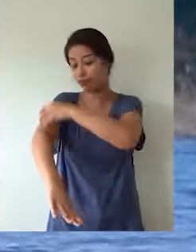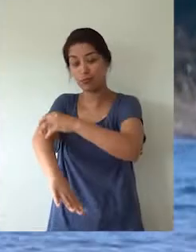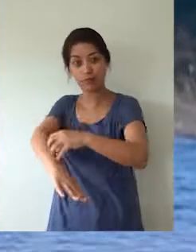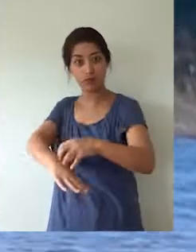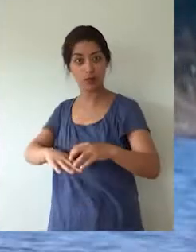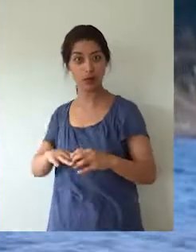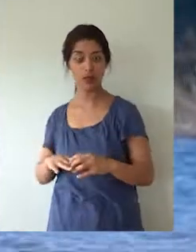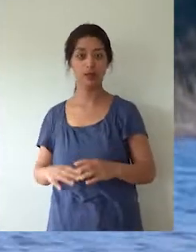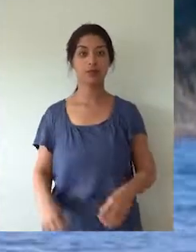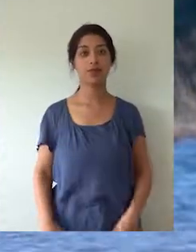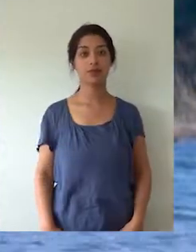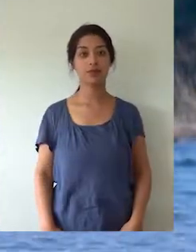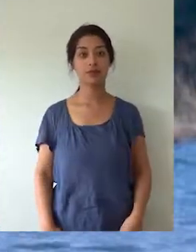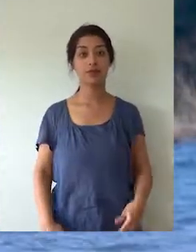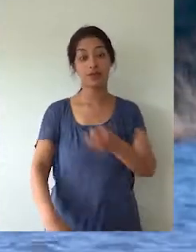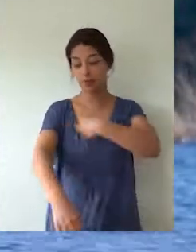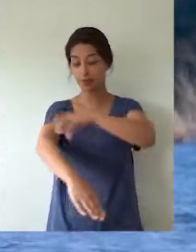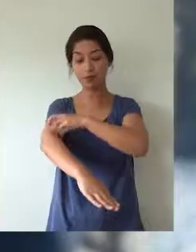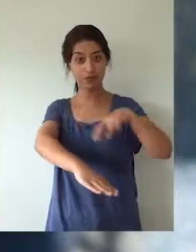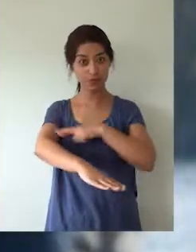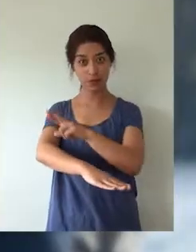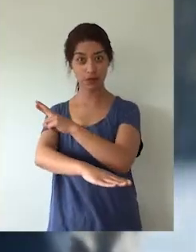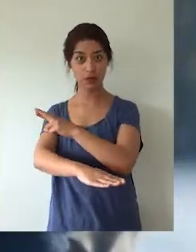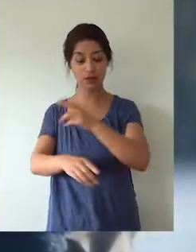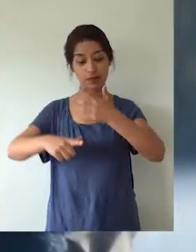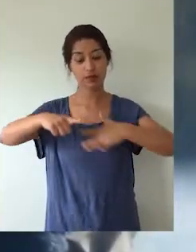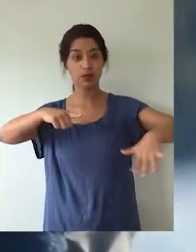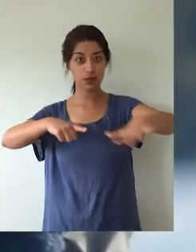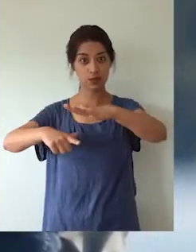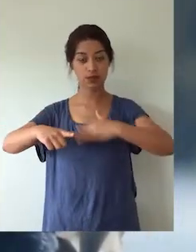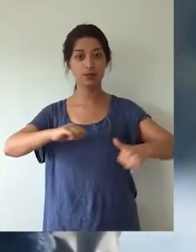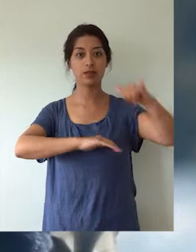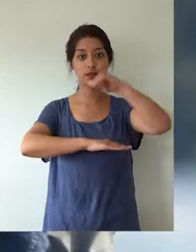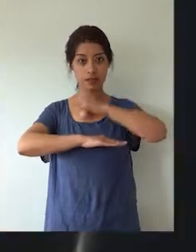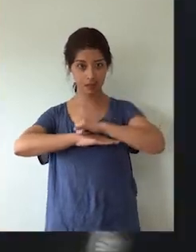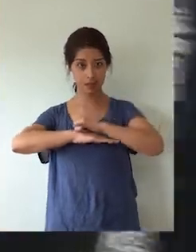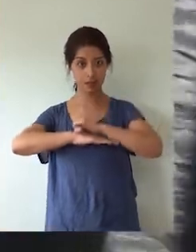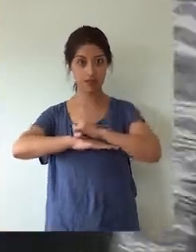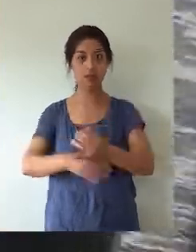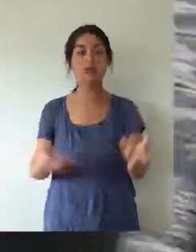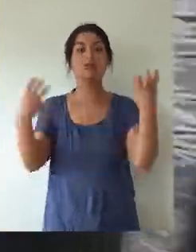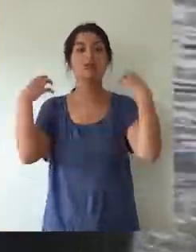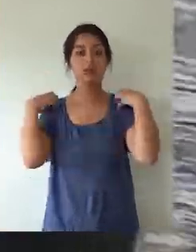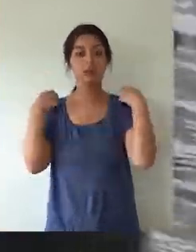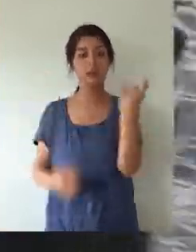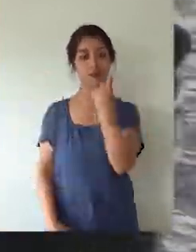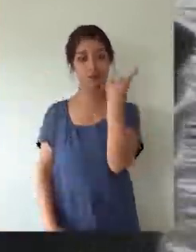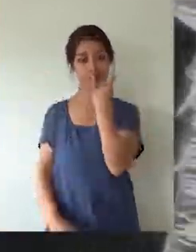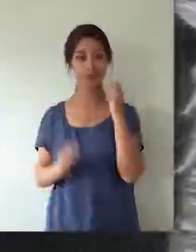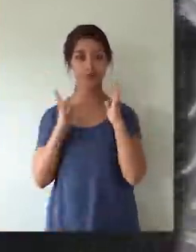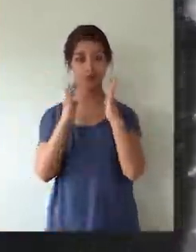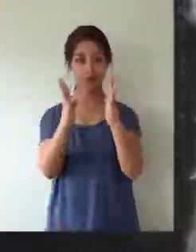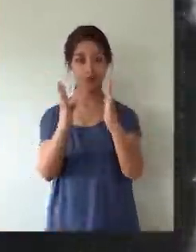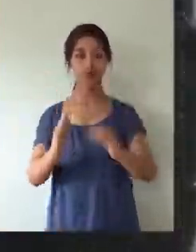distintas casas de estudio. Aquí, en los ríos, en los lagos y en Aysén, estamos siendo ejecutados por la Universidad